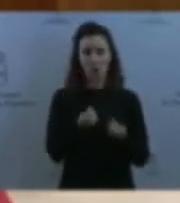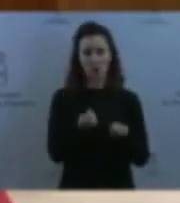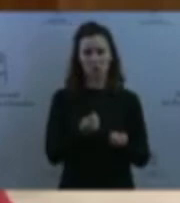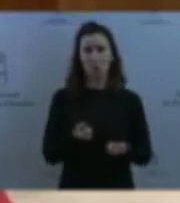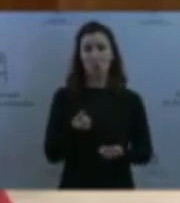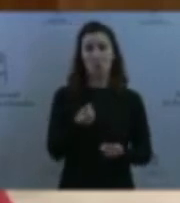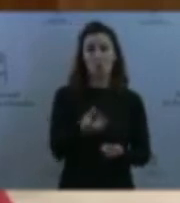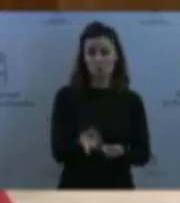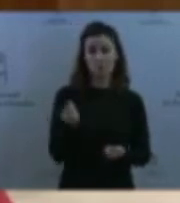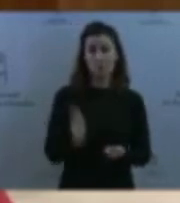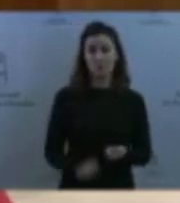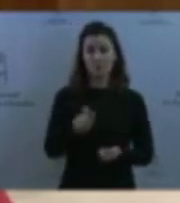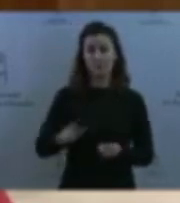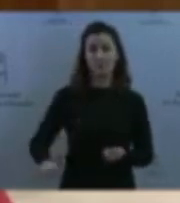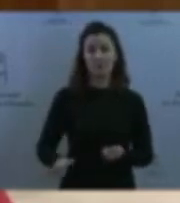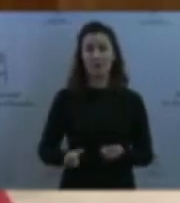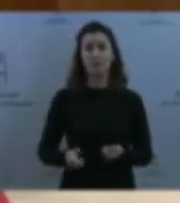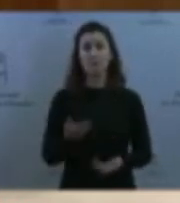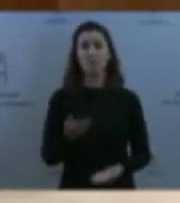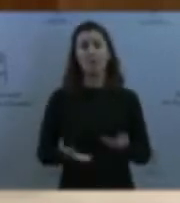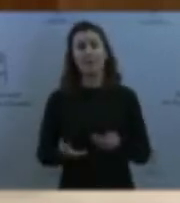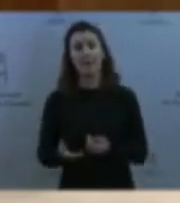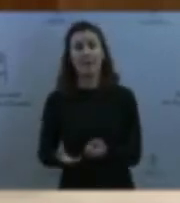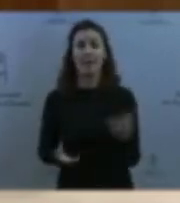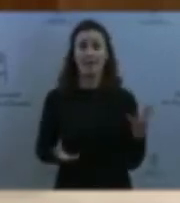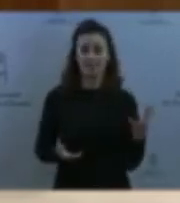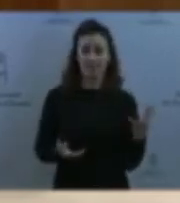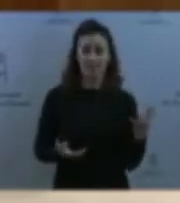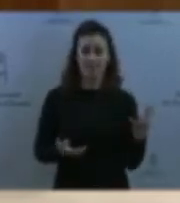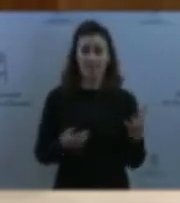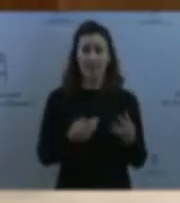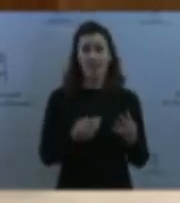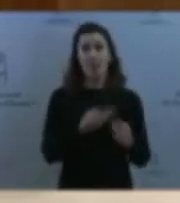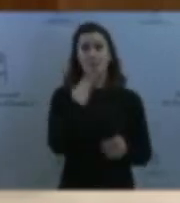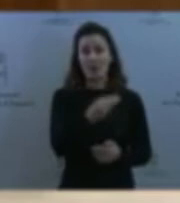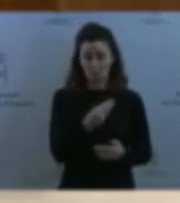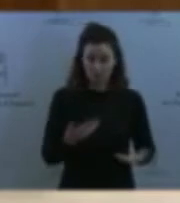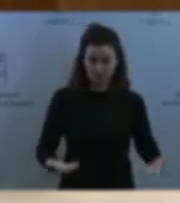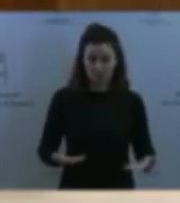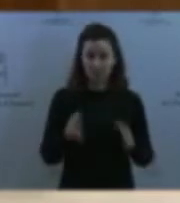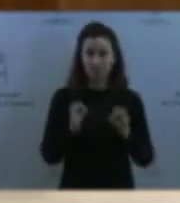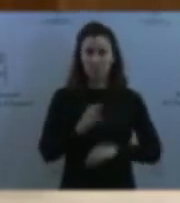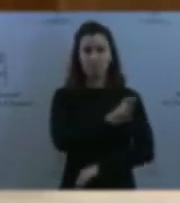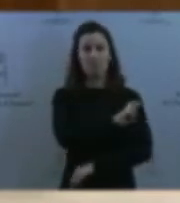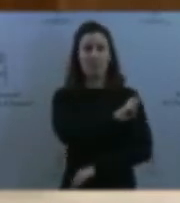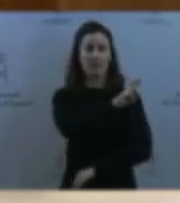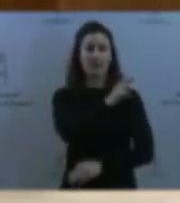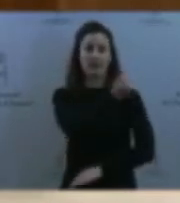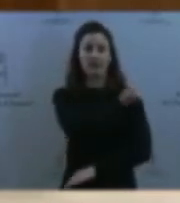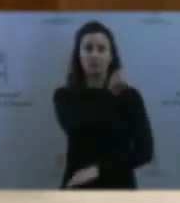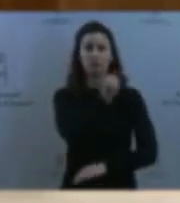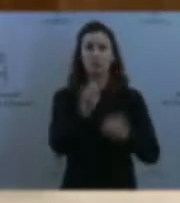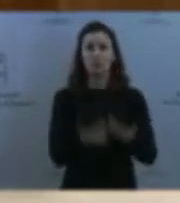Y quería preguntarle también si se conoce el registro total de menas que tenemos en Asturias. O si